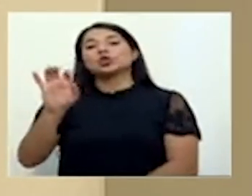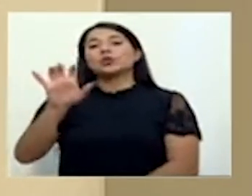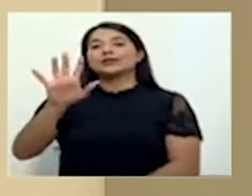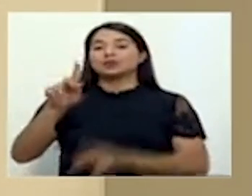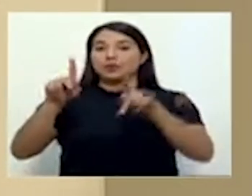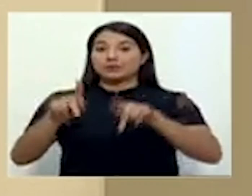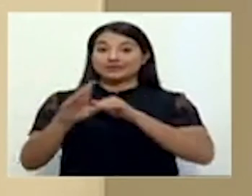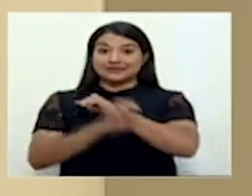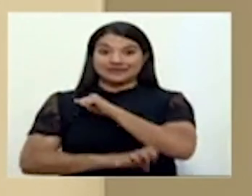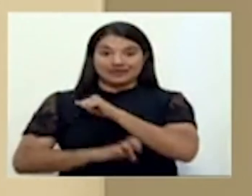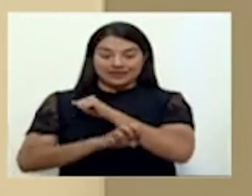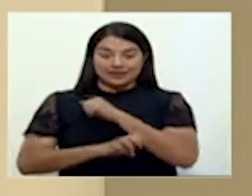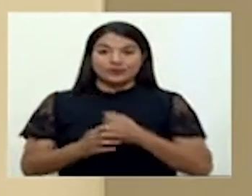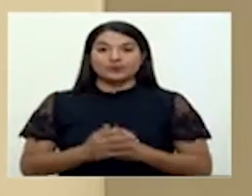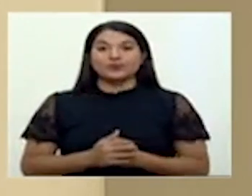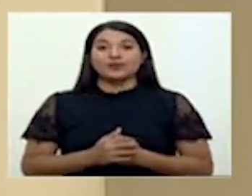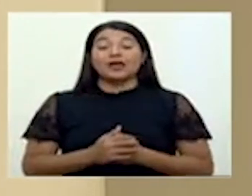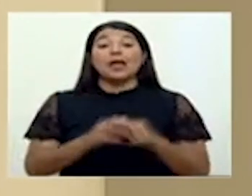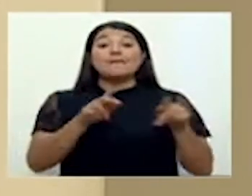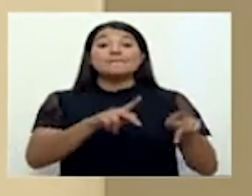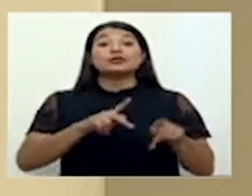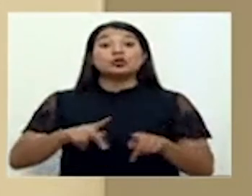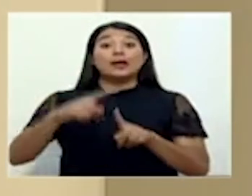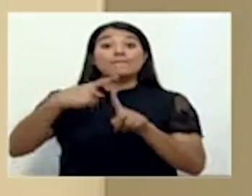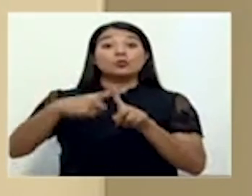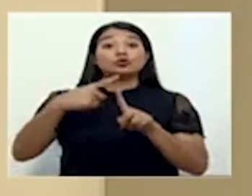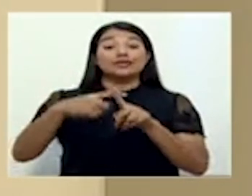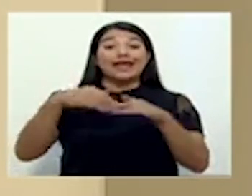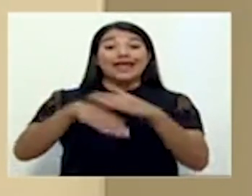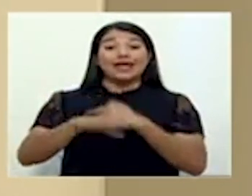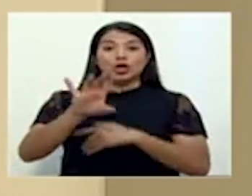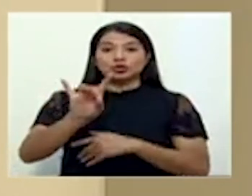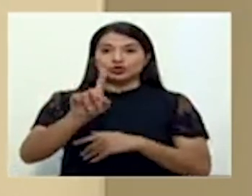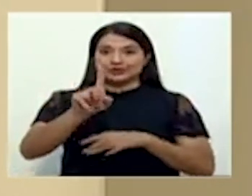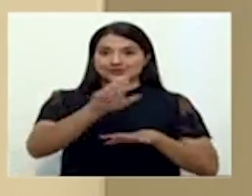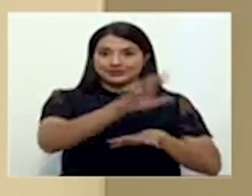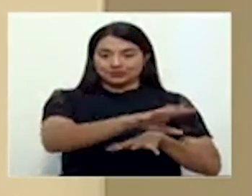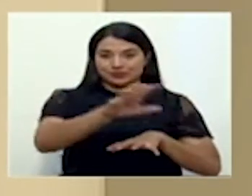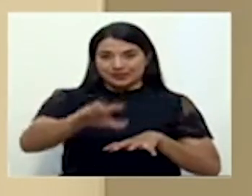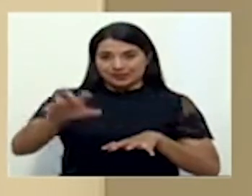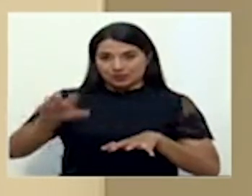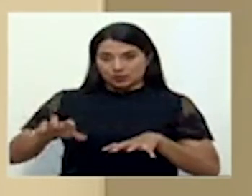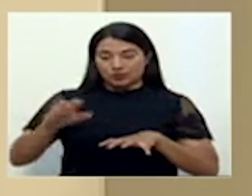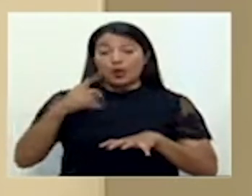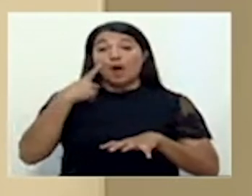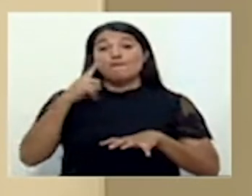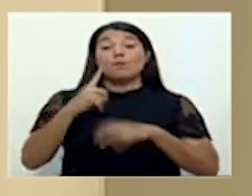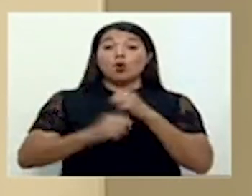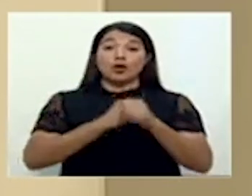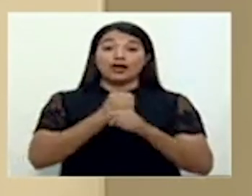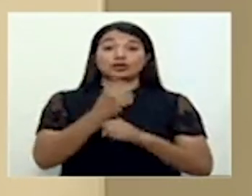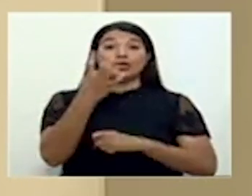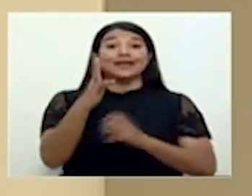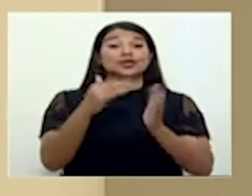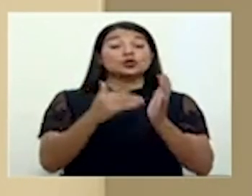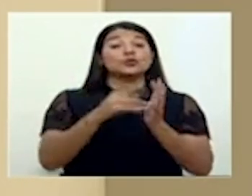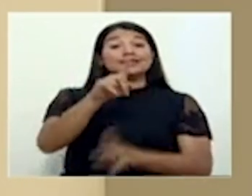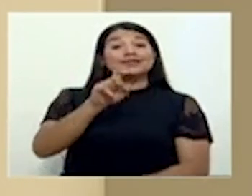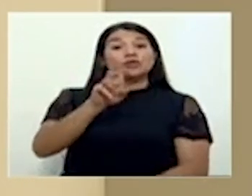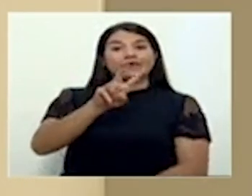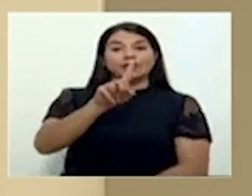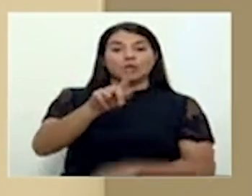extranjeros. Tenemos casos positivos en 81 cantones. Por edad son 14.121